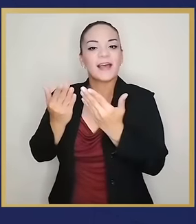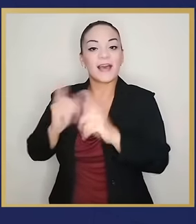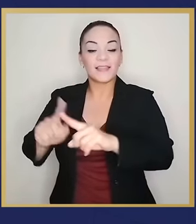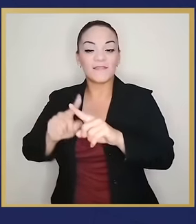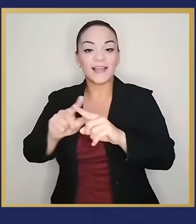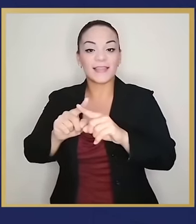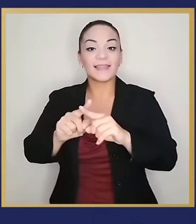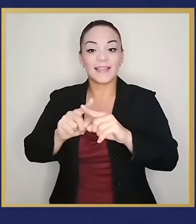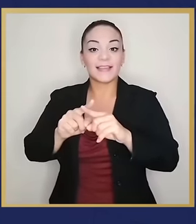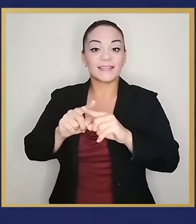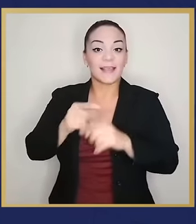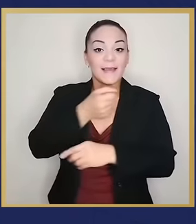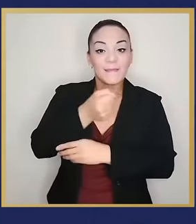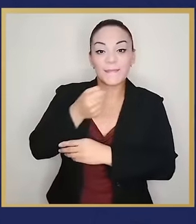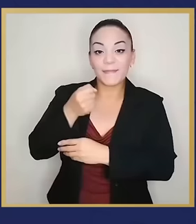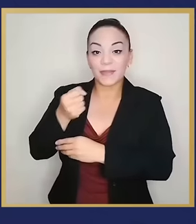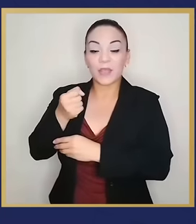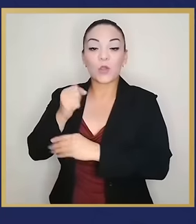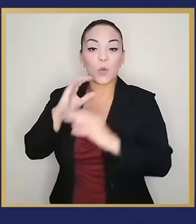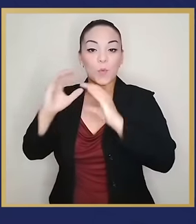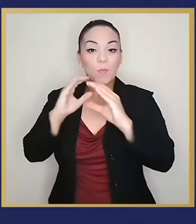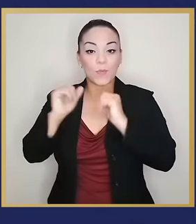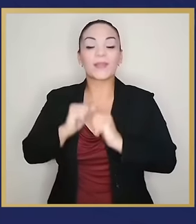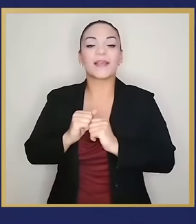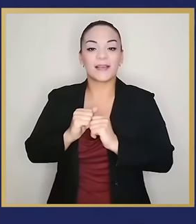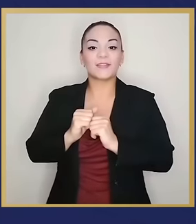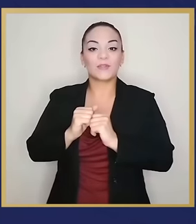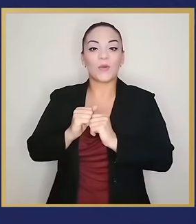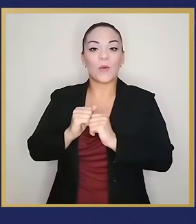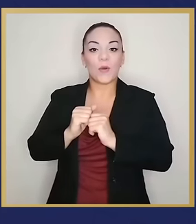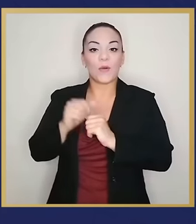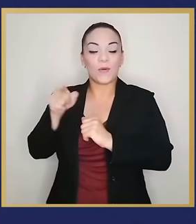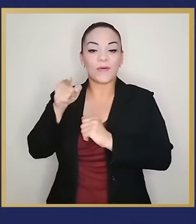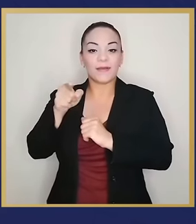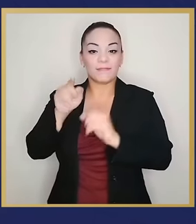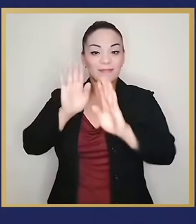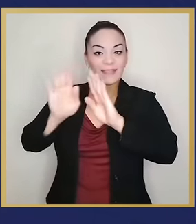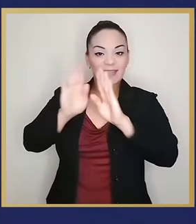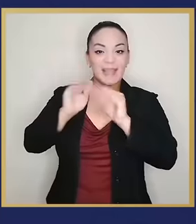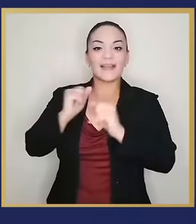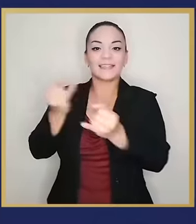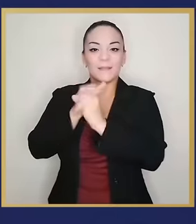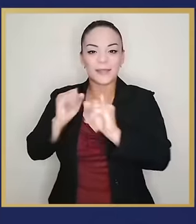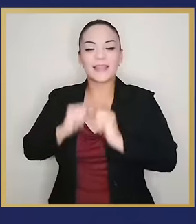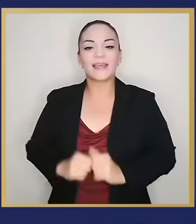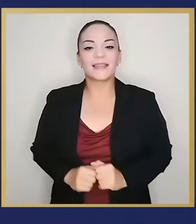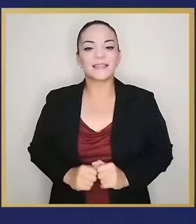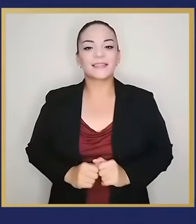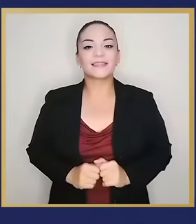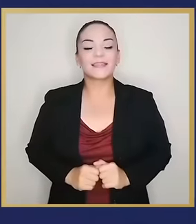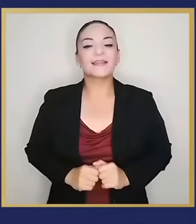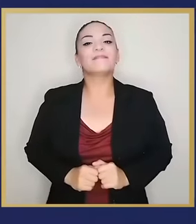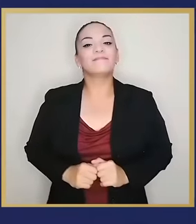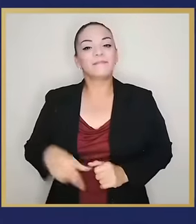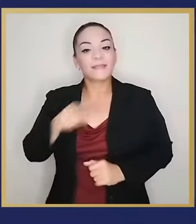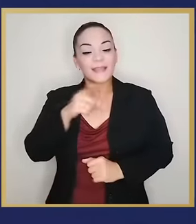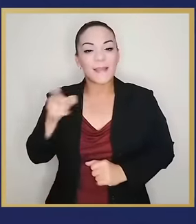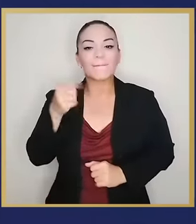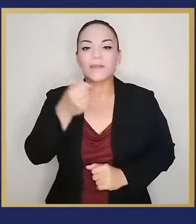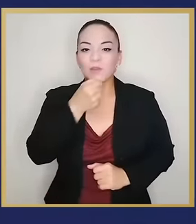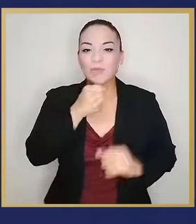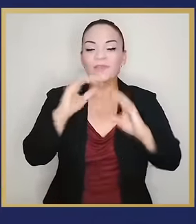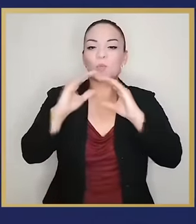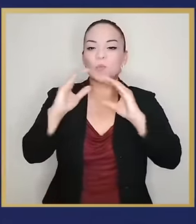vigor a los medios de comunicación digitales e independientes de Costa Rica. Por abrir puertas de